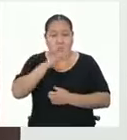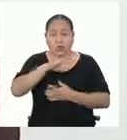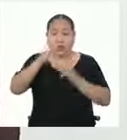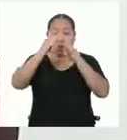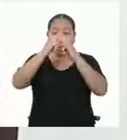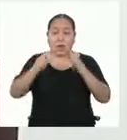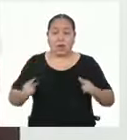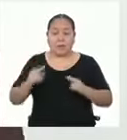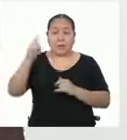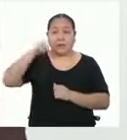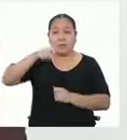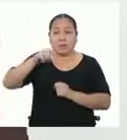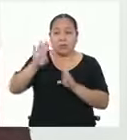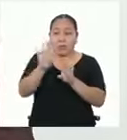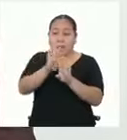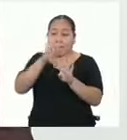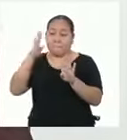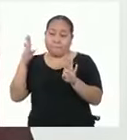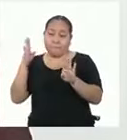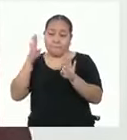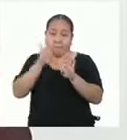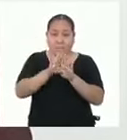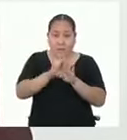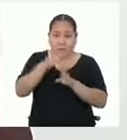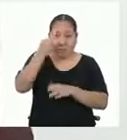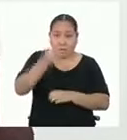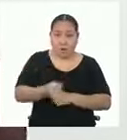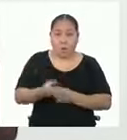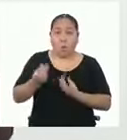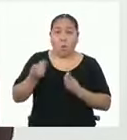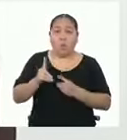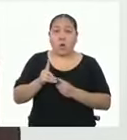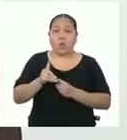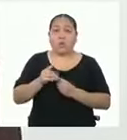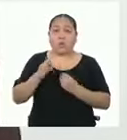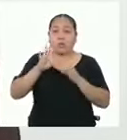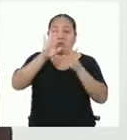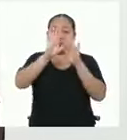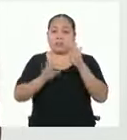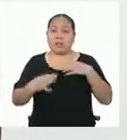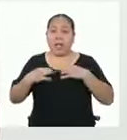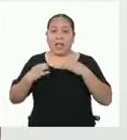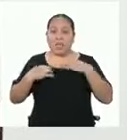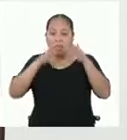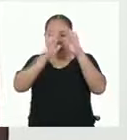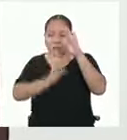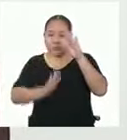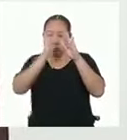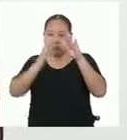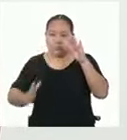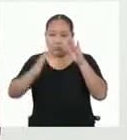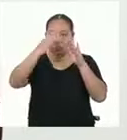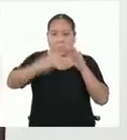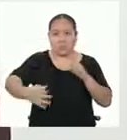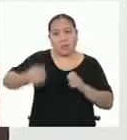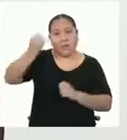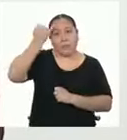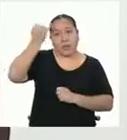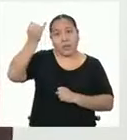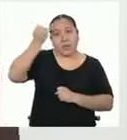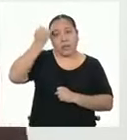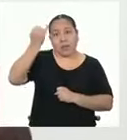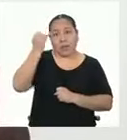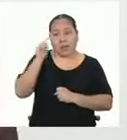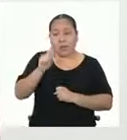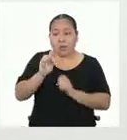carpa necesita una puerta, ¿no? Cuando se coloque la tela en la carpa, me imagino que pondrás una entrada